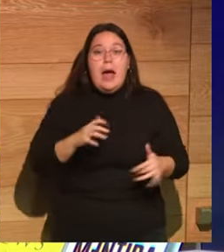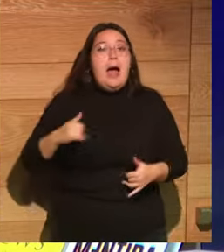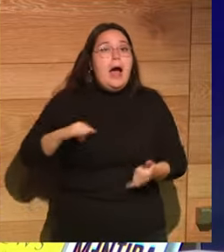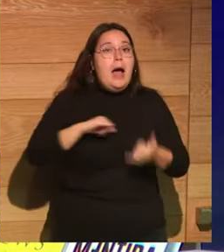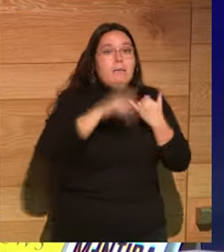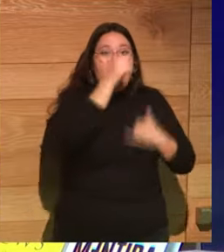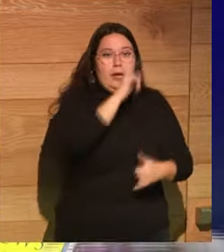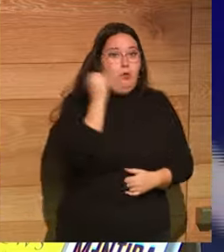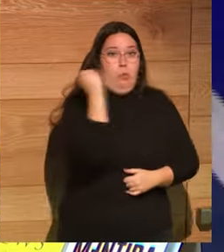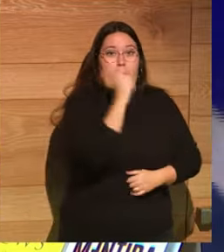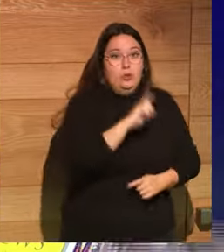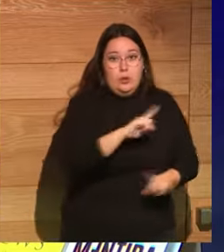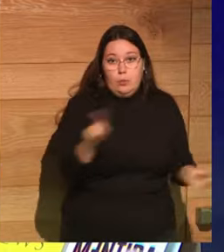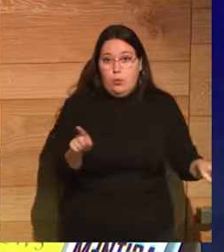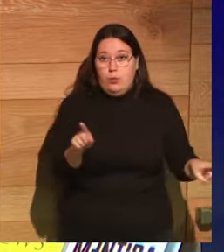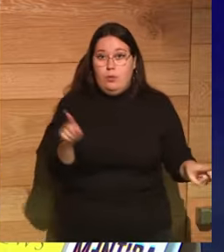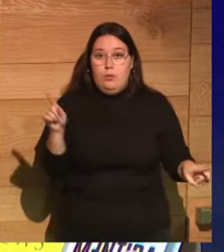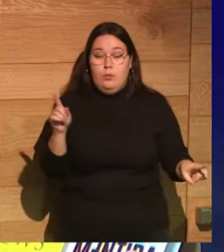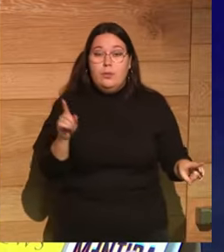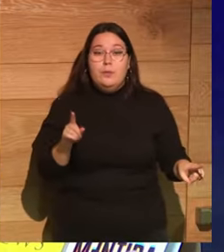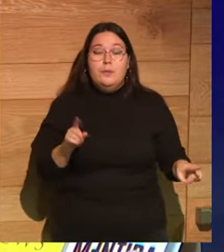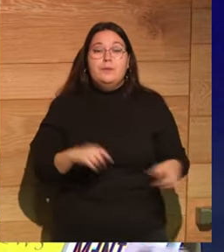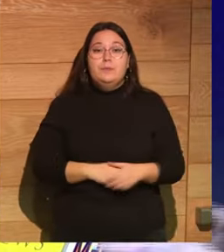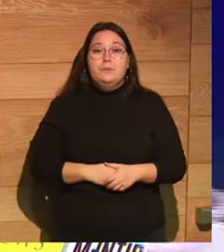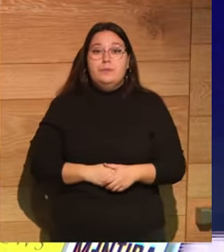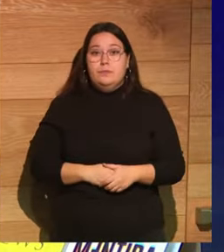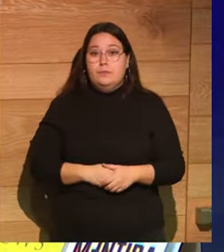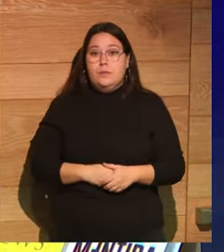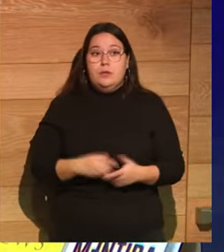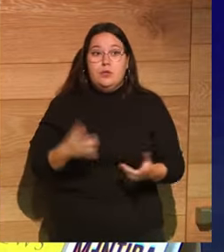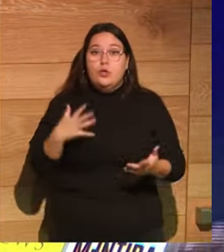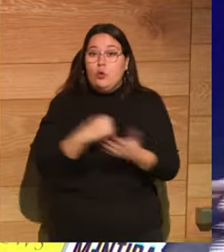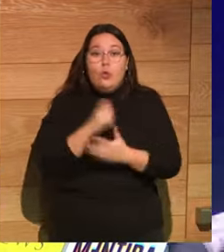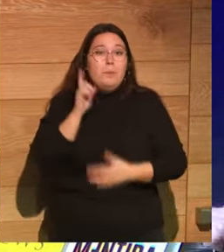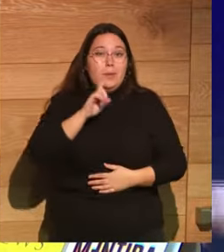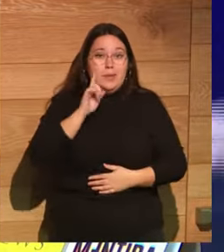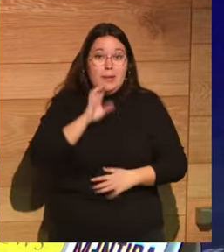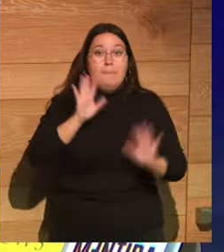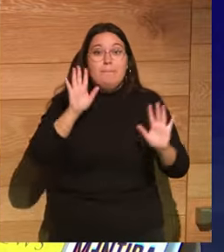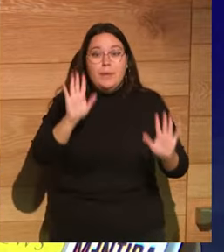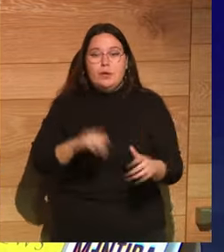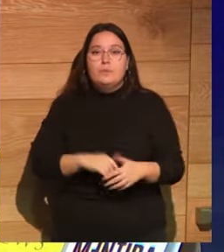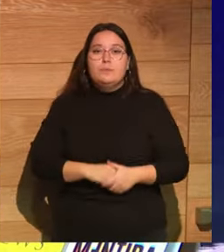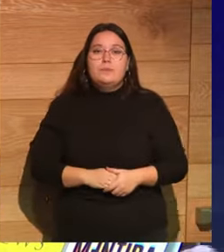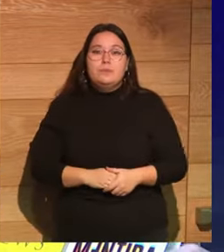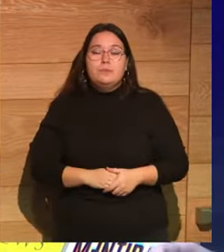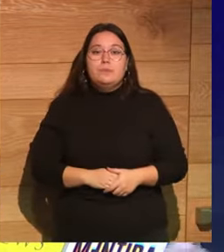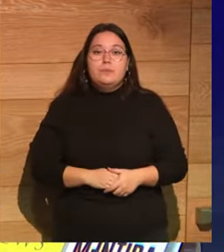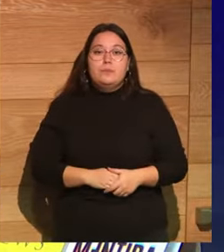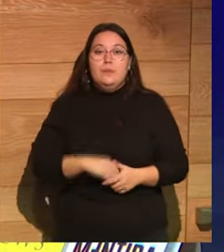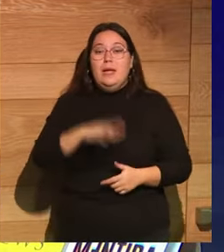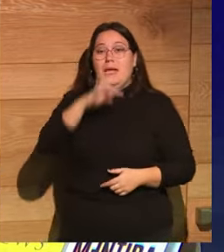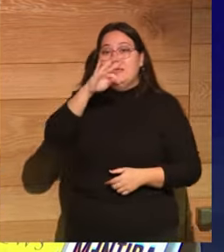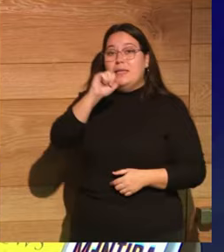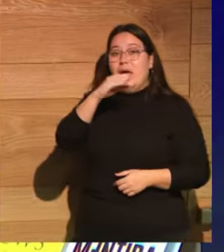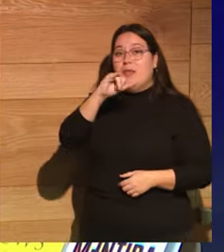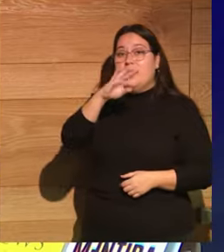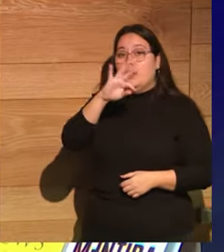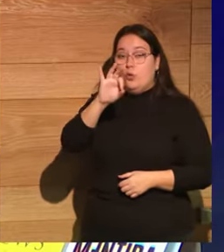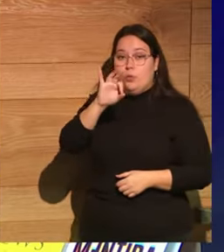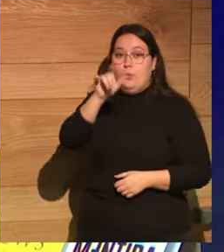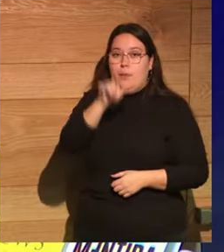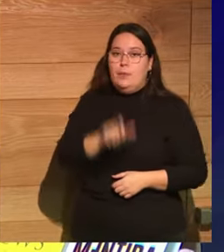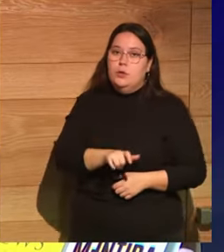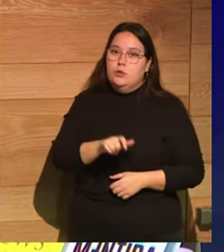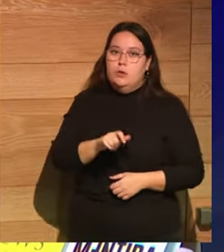marido el emperador Augusto, absolutamente nada de todo esto, esto es todo un bulo. Pero ahí tenemos a Tácito, que era un hombre